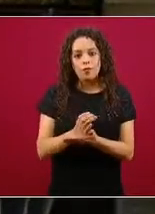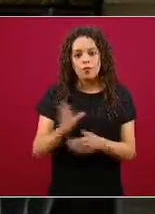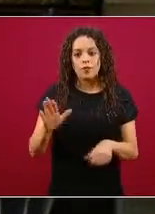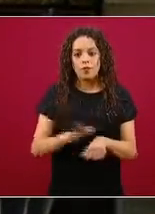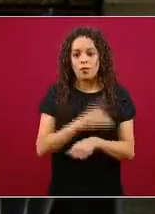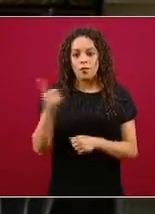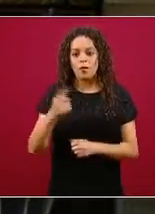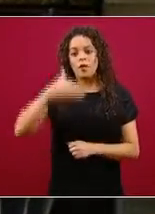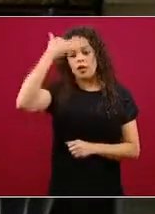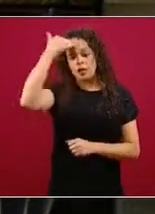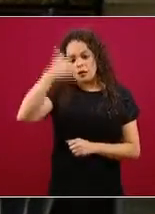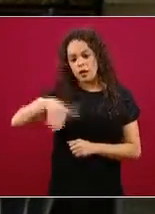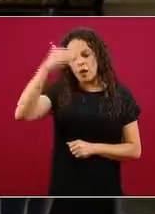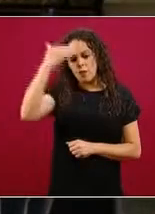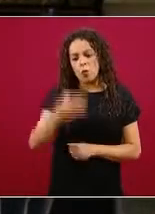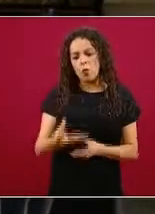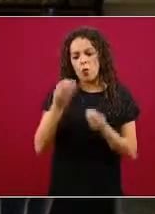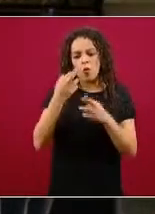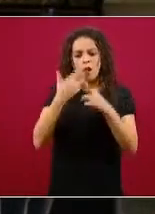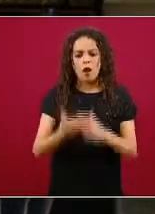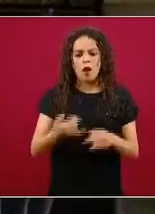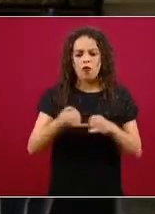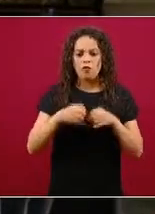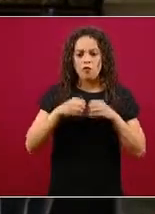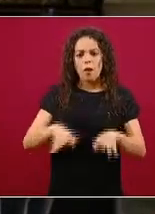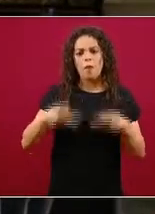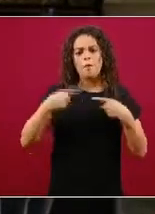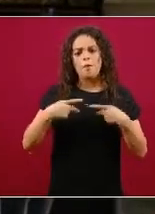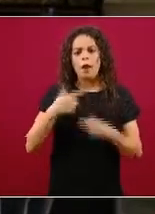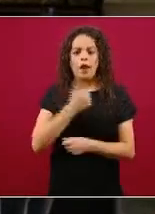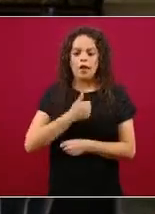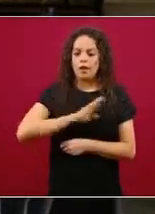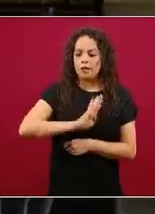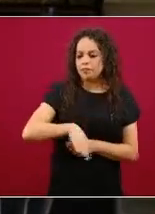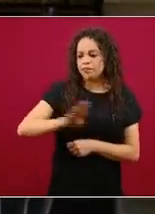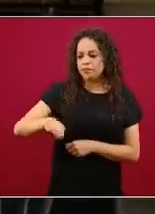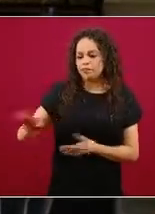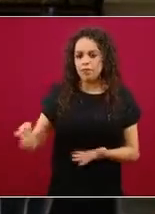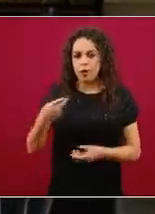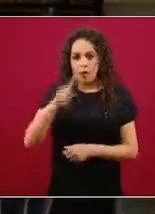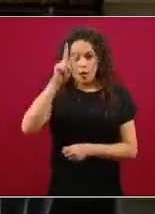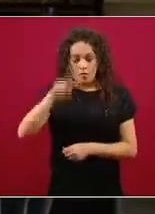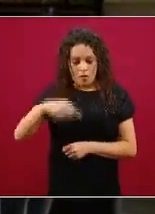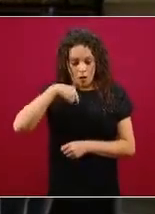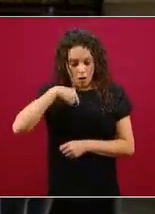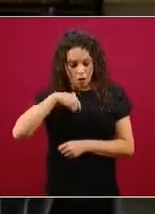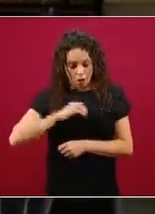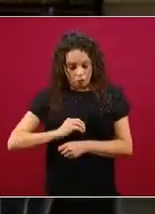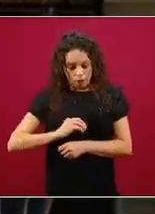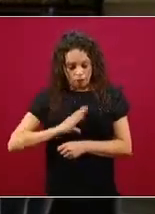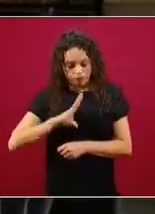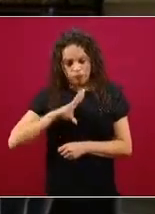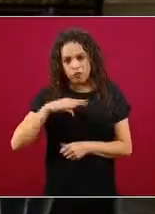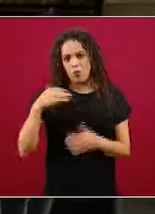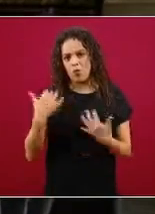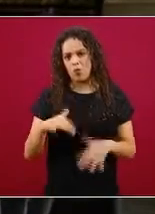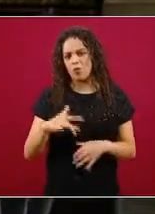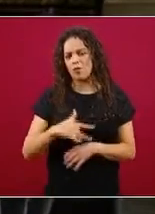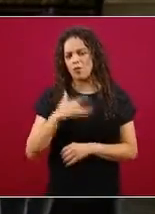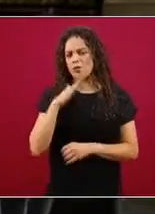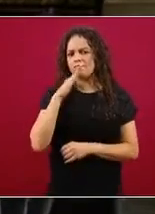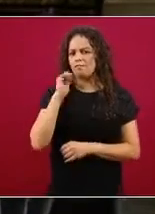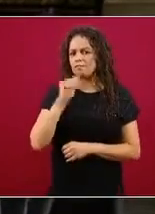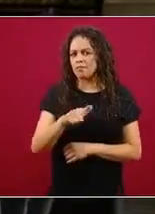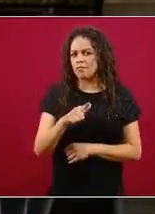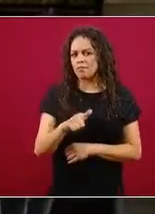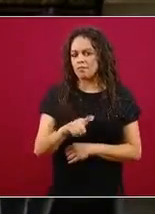fallecido y las pérdidas, pero también emocionalmente, mentalmente afecta mucho, porque sí ya hay casos y casos muy positivos